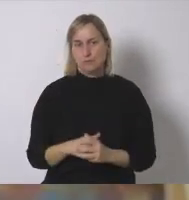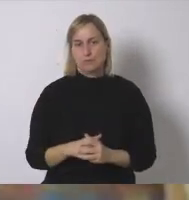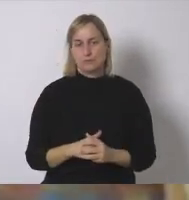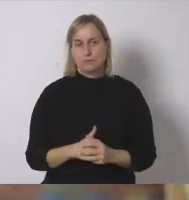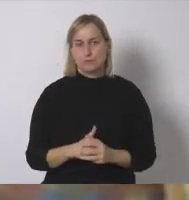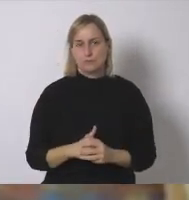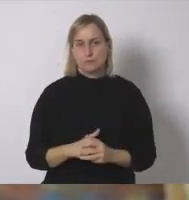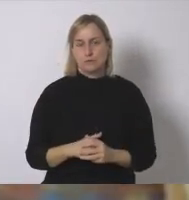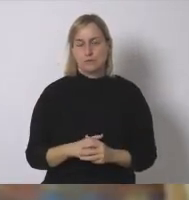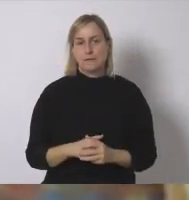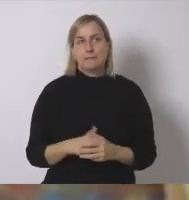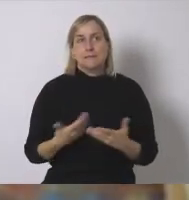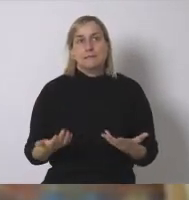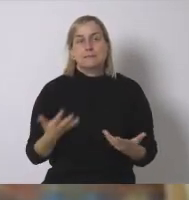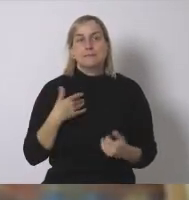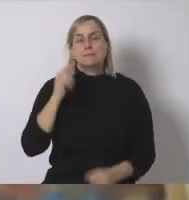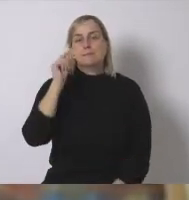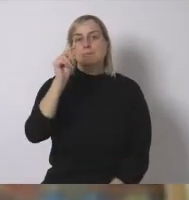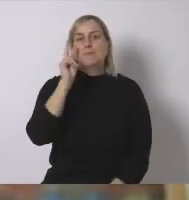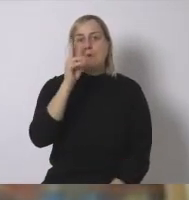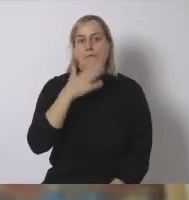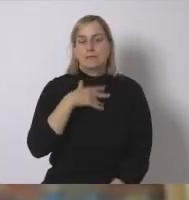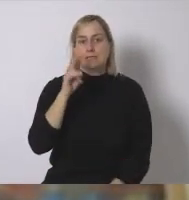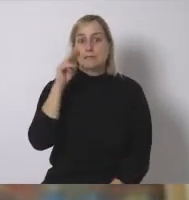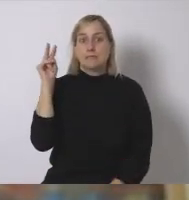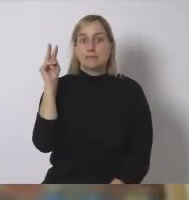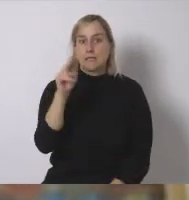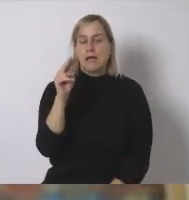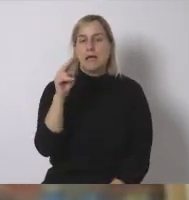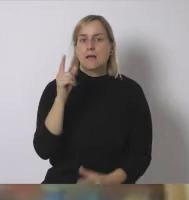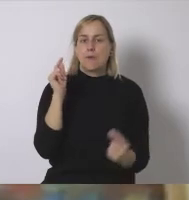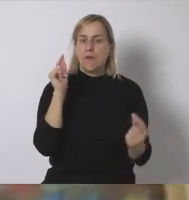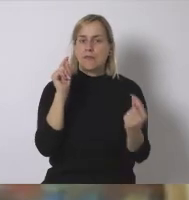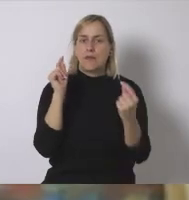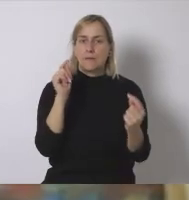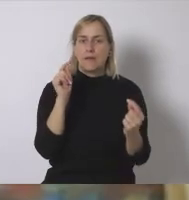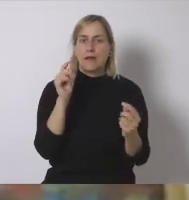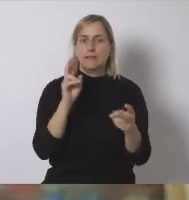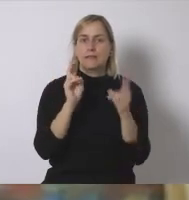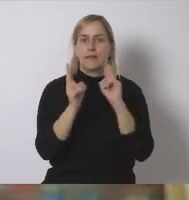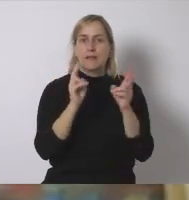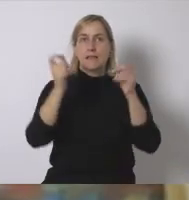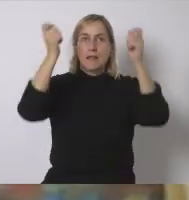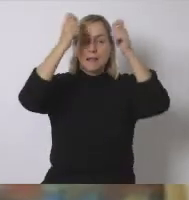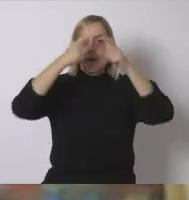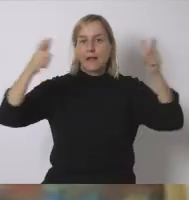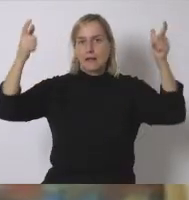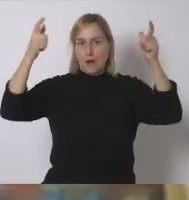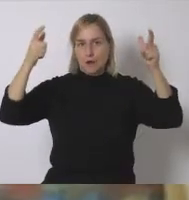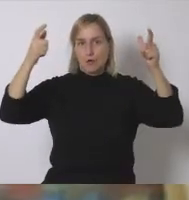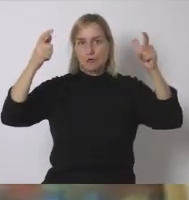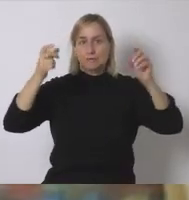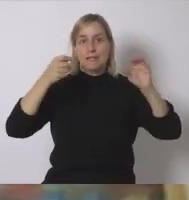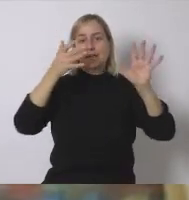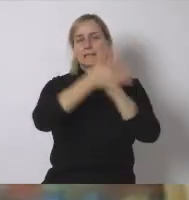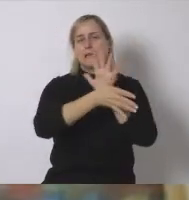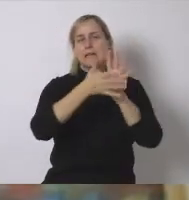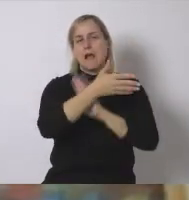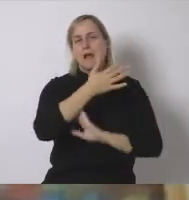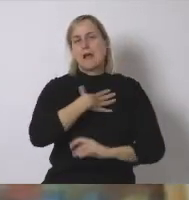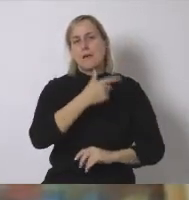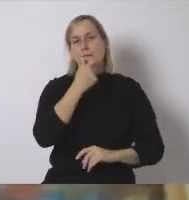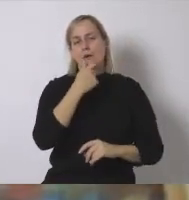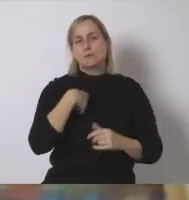trasladaros lo que yo veo porque me interesa mucho este debate el debate del imaginario el debate de las narrativas quiero